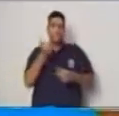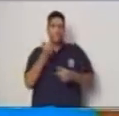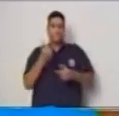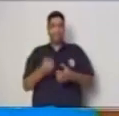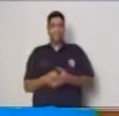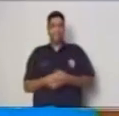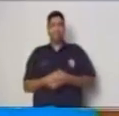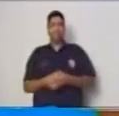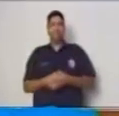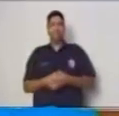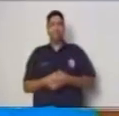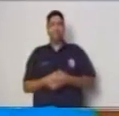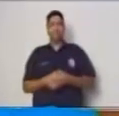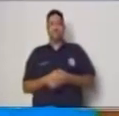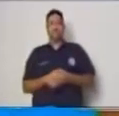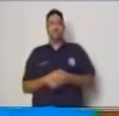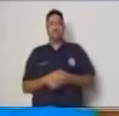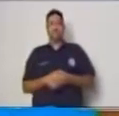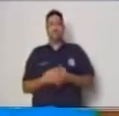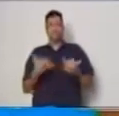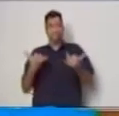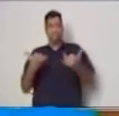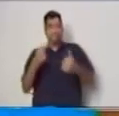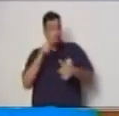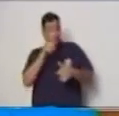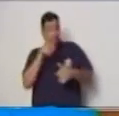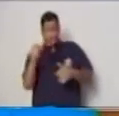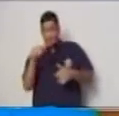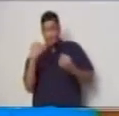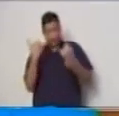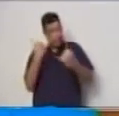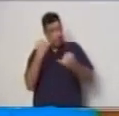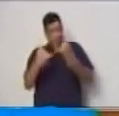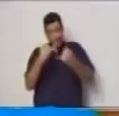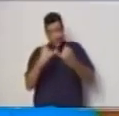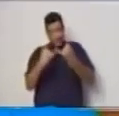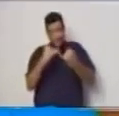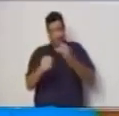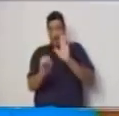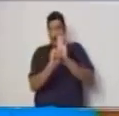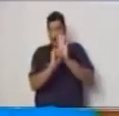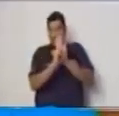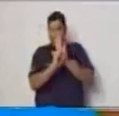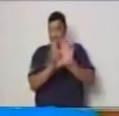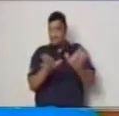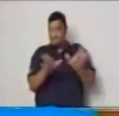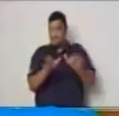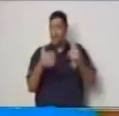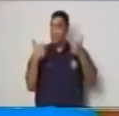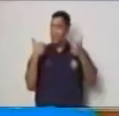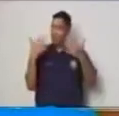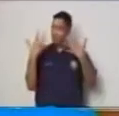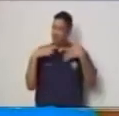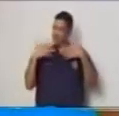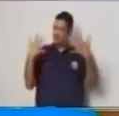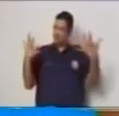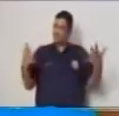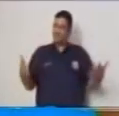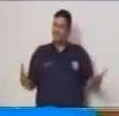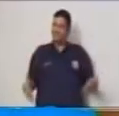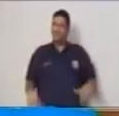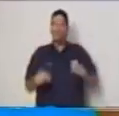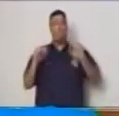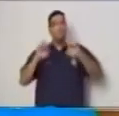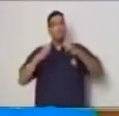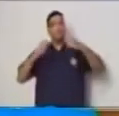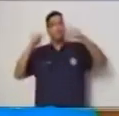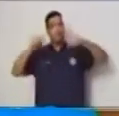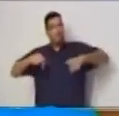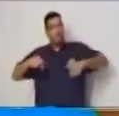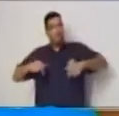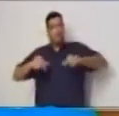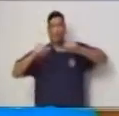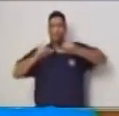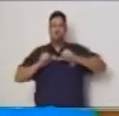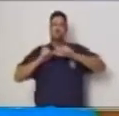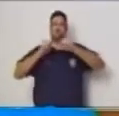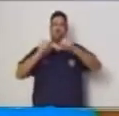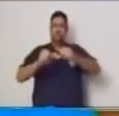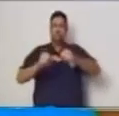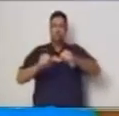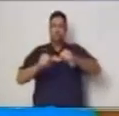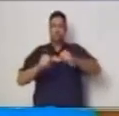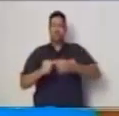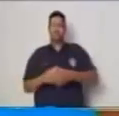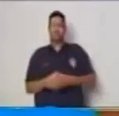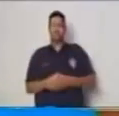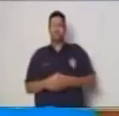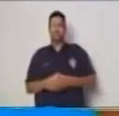han terminado de hacer la identificación excelente ahora procedan a colocar